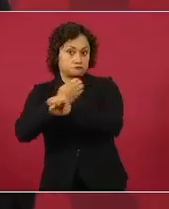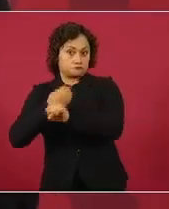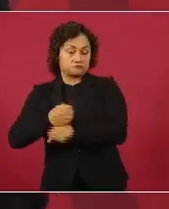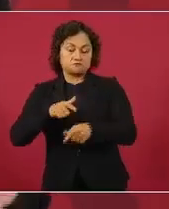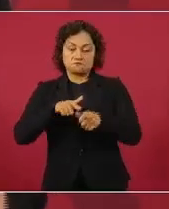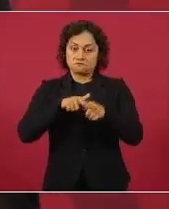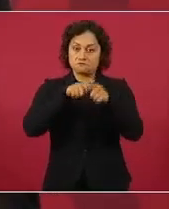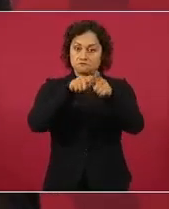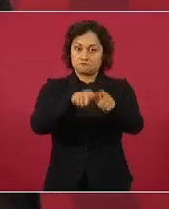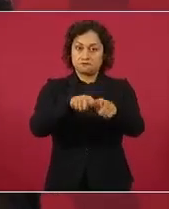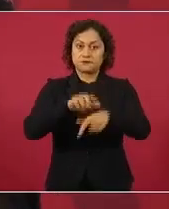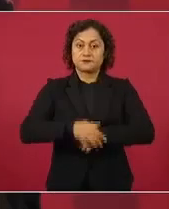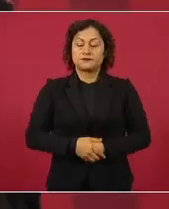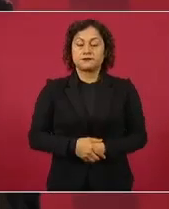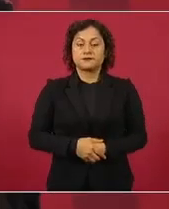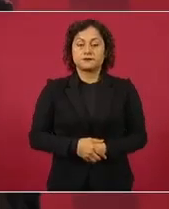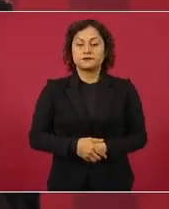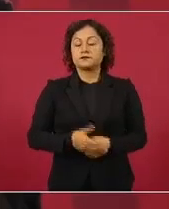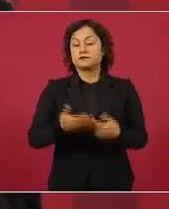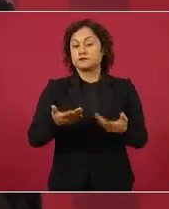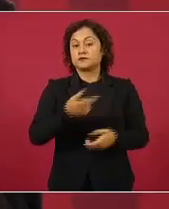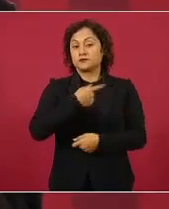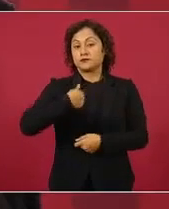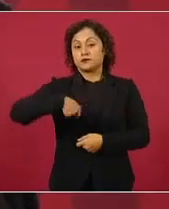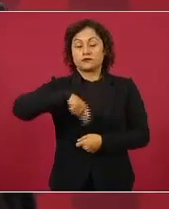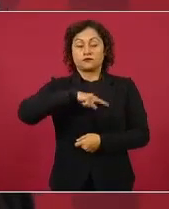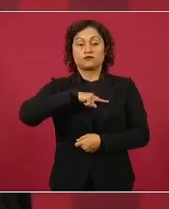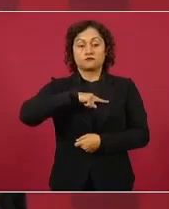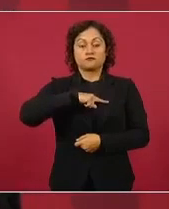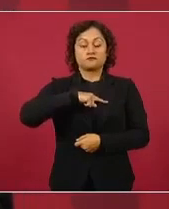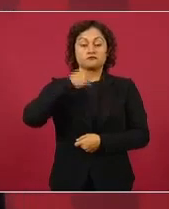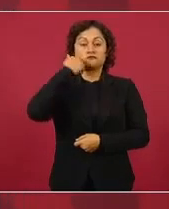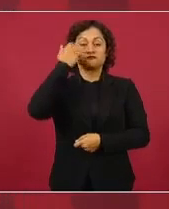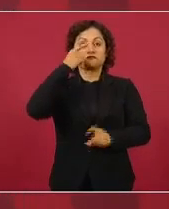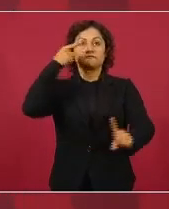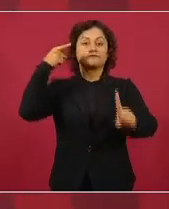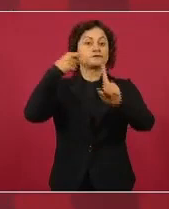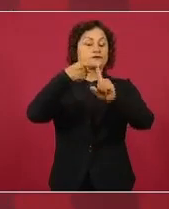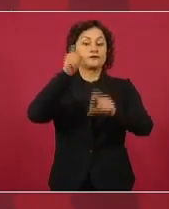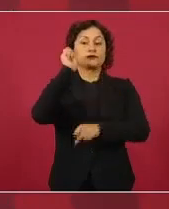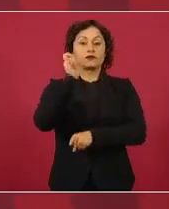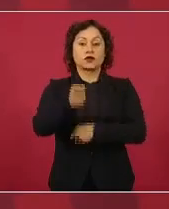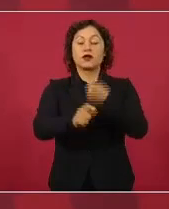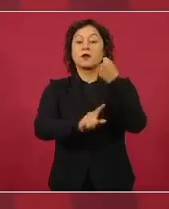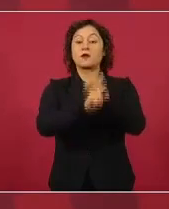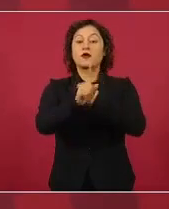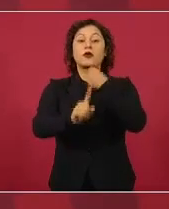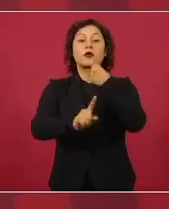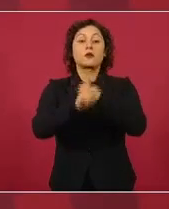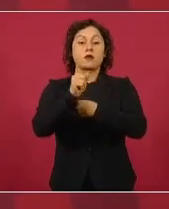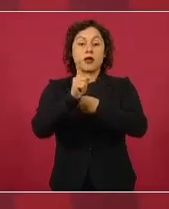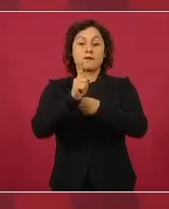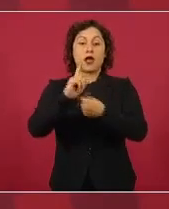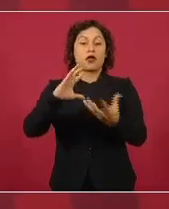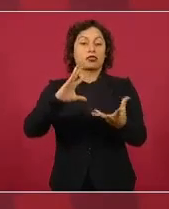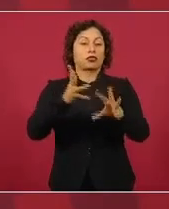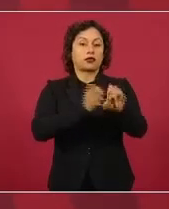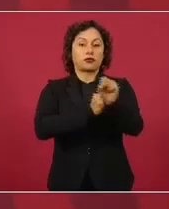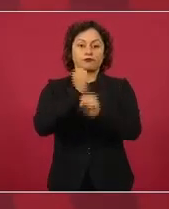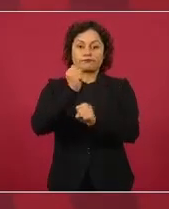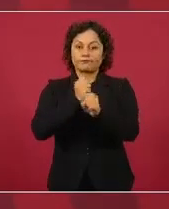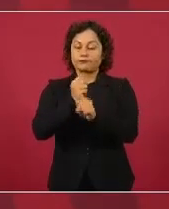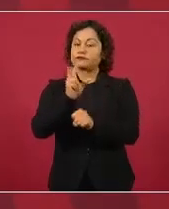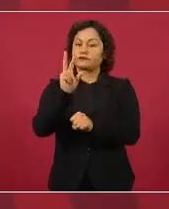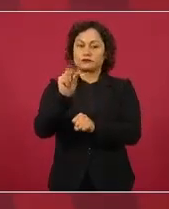Es el propósito enfrentar el problema de la inseguridad, de la violencia, con el apoyo de los